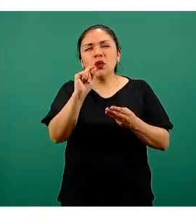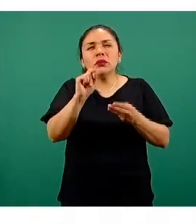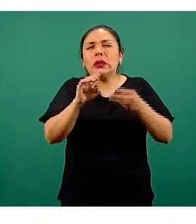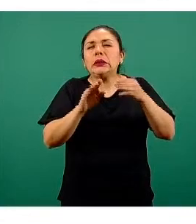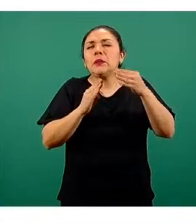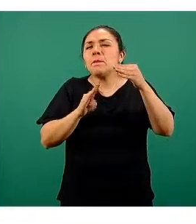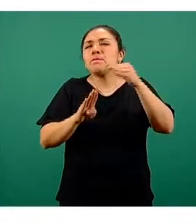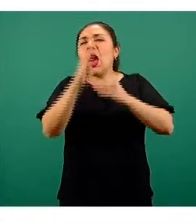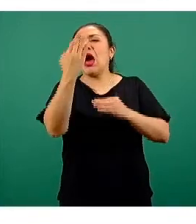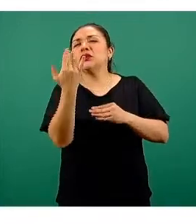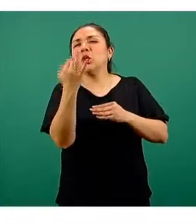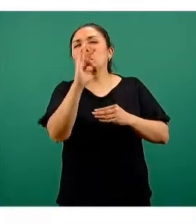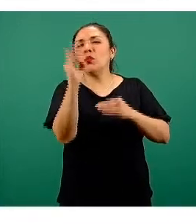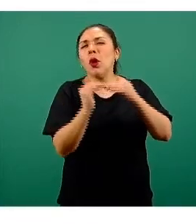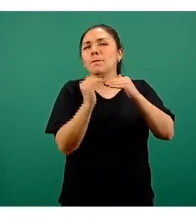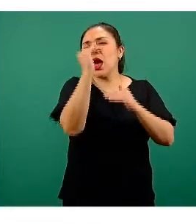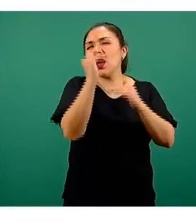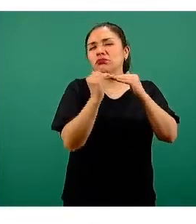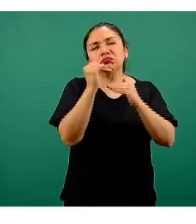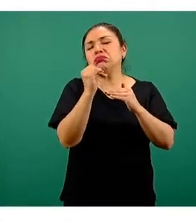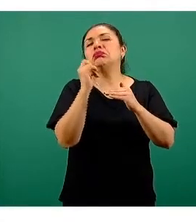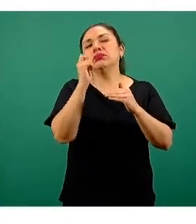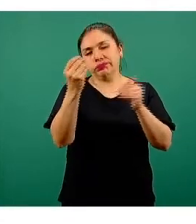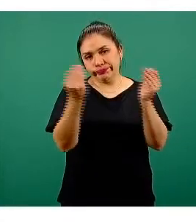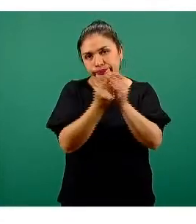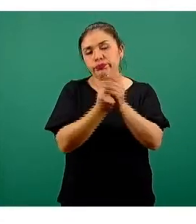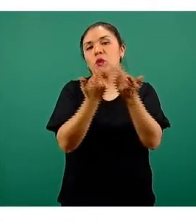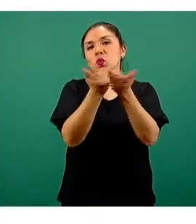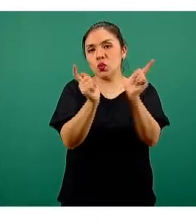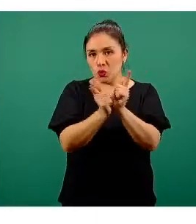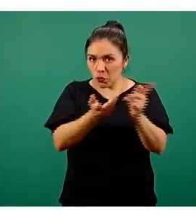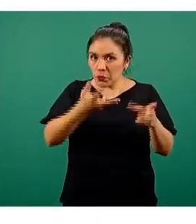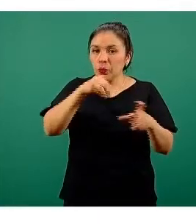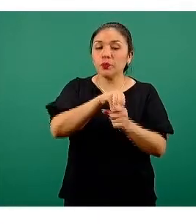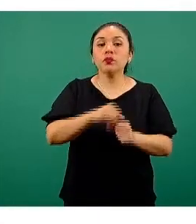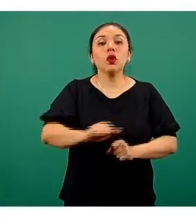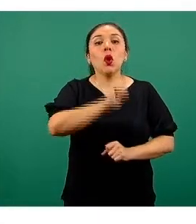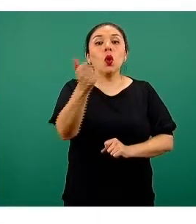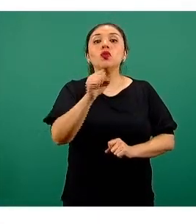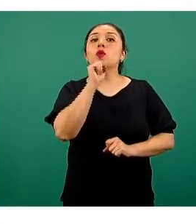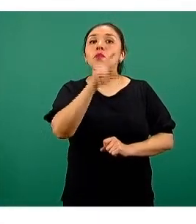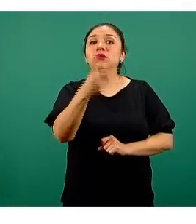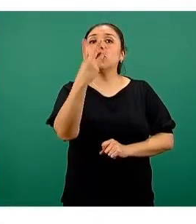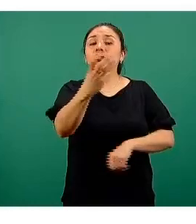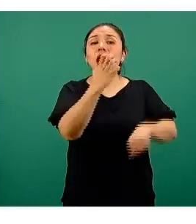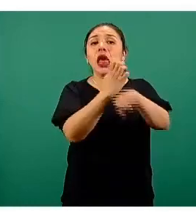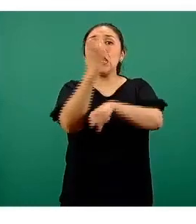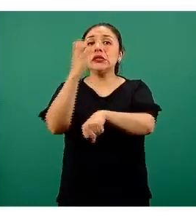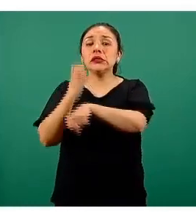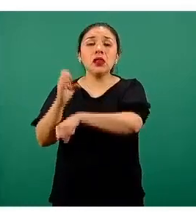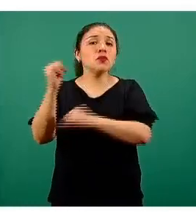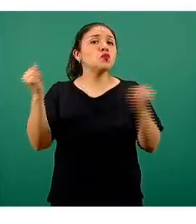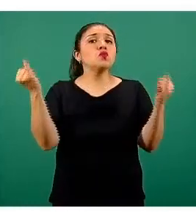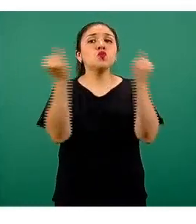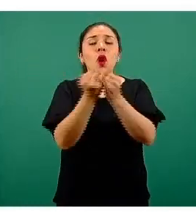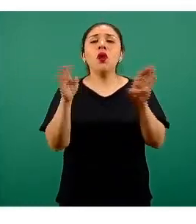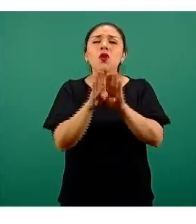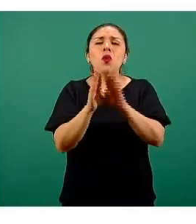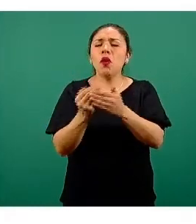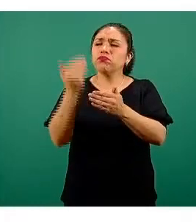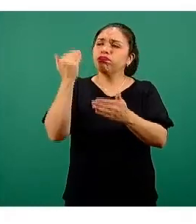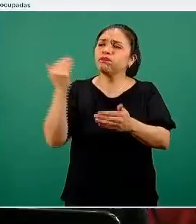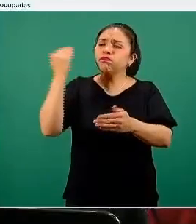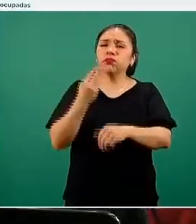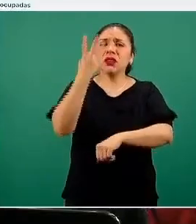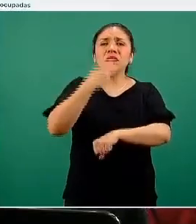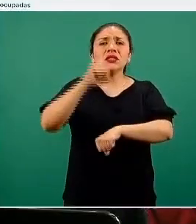50%, pero ya dentro del rango, por lo tanto están en este grupo. Y las mismas tres entidades que día con día, las últimas al